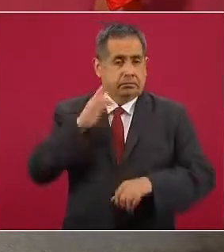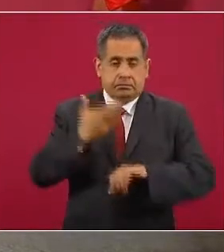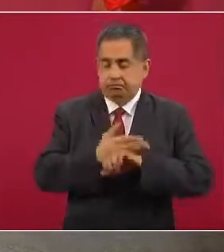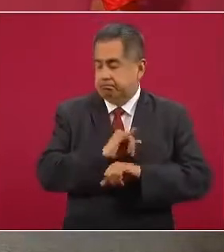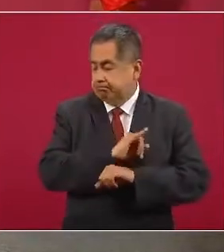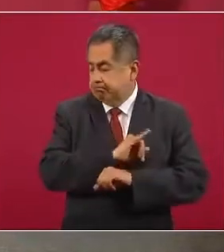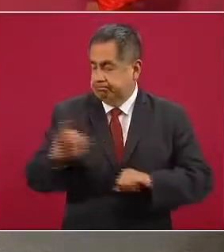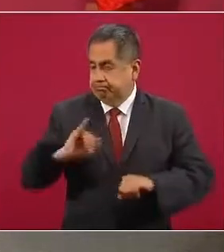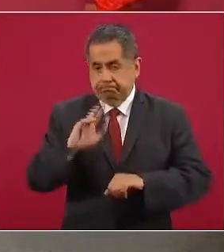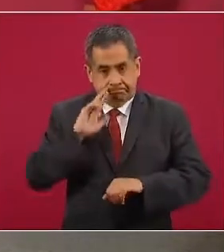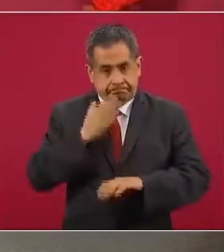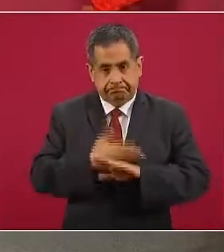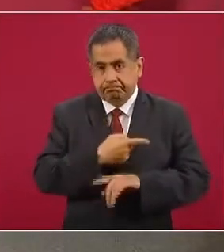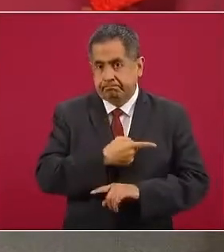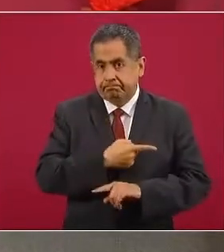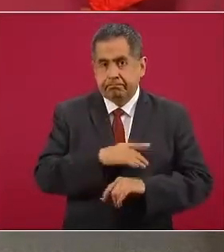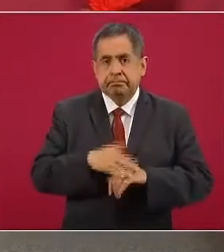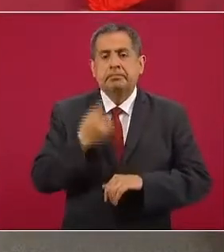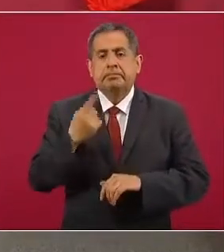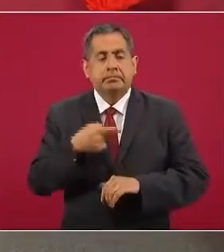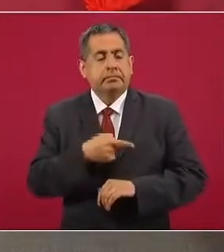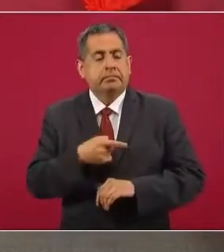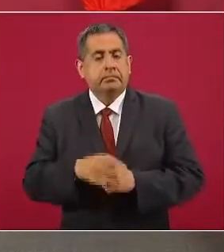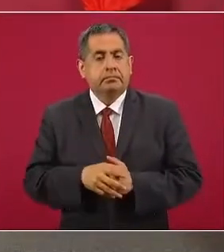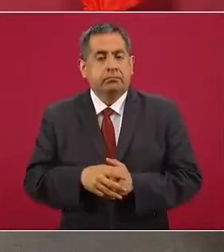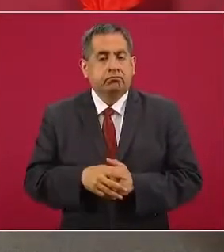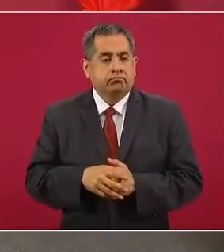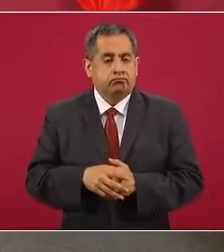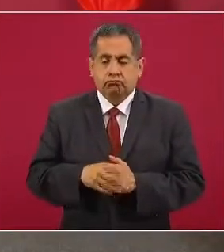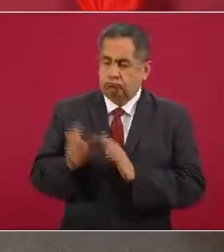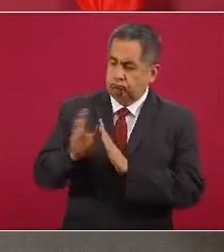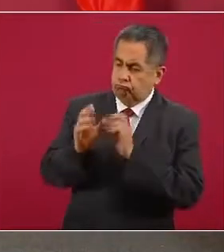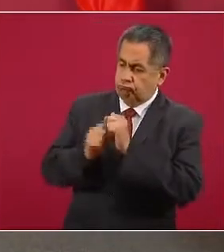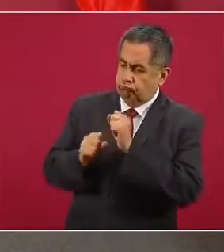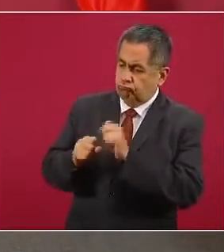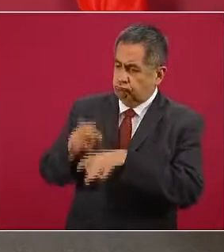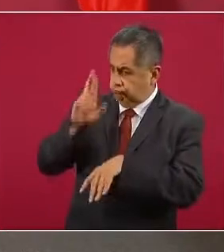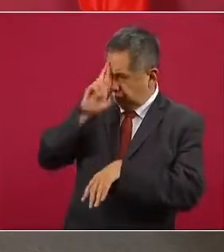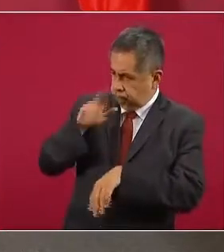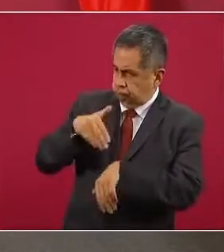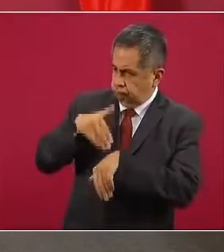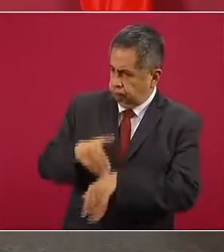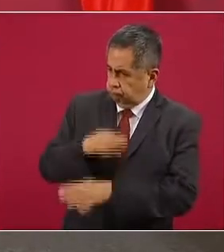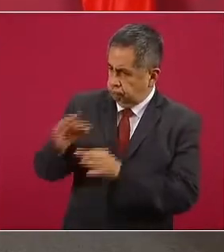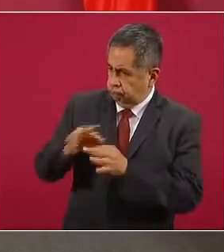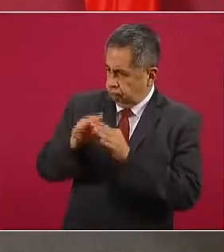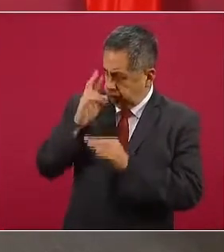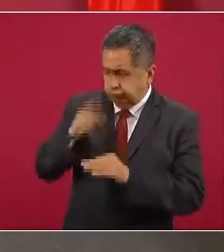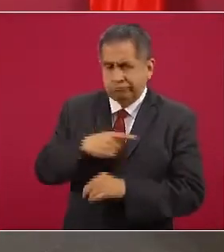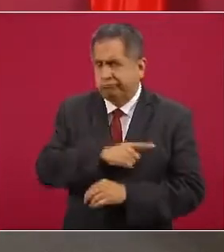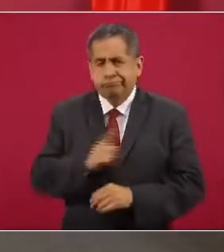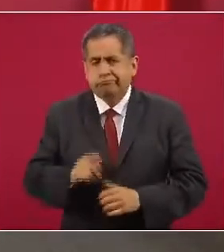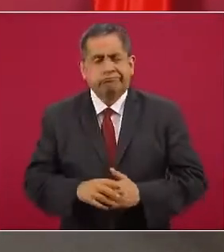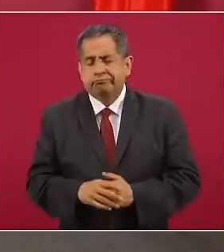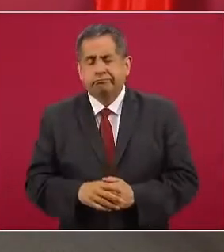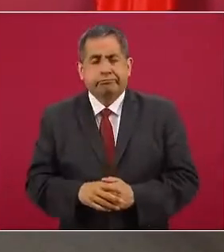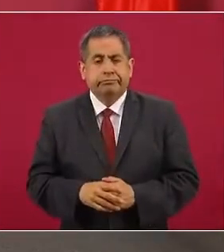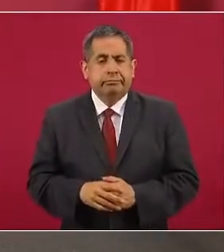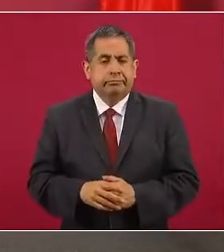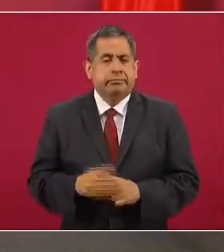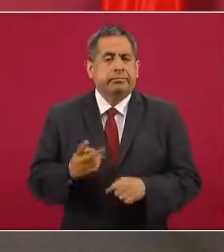a hacer valer nuestra soberanía. ¿Qué pasa